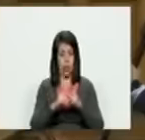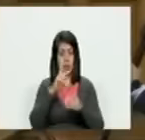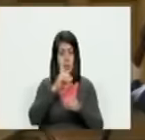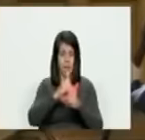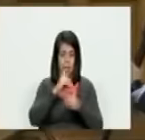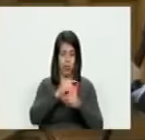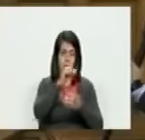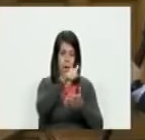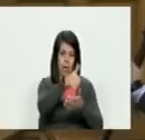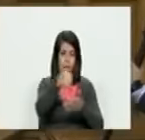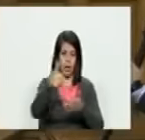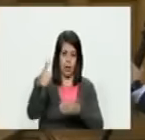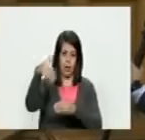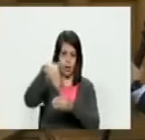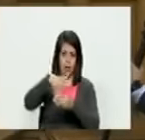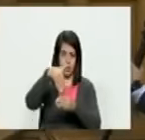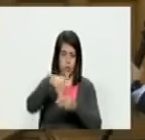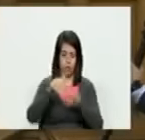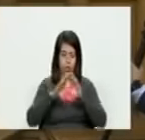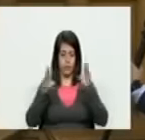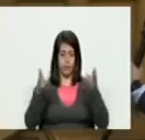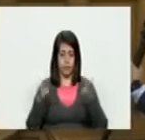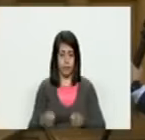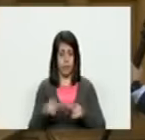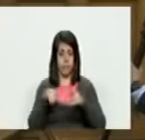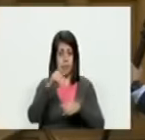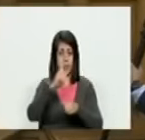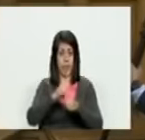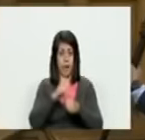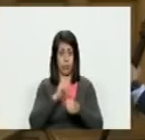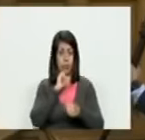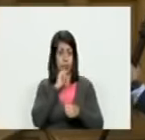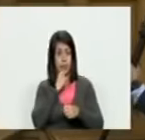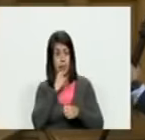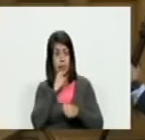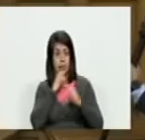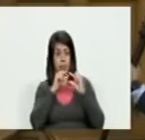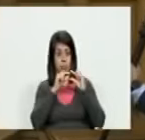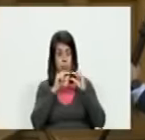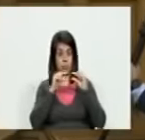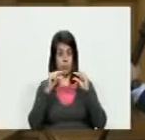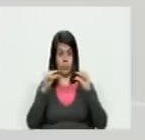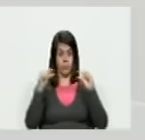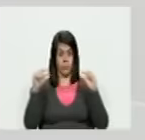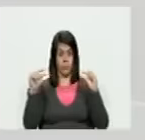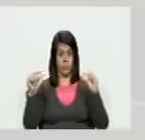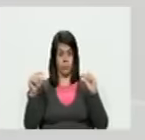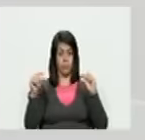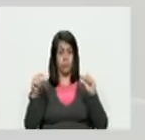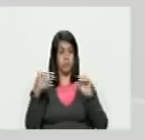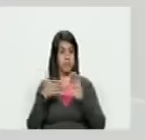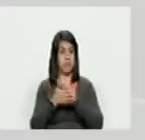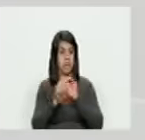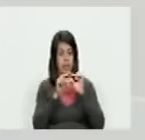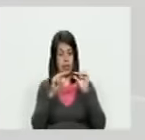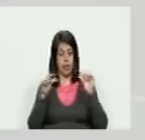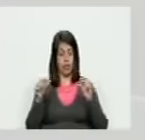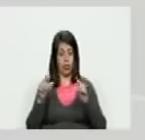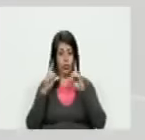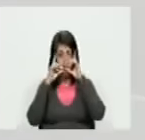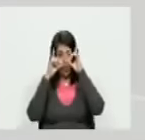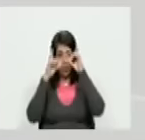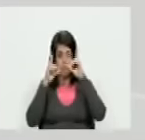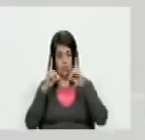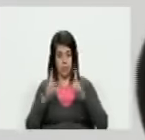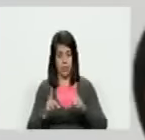datos correspondientes de esa mesa electoral y un dato secreto una cadena llamada blockchain que es lo que determina